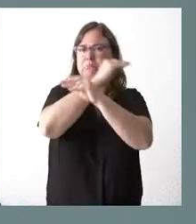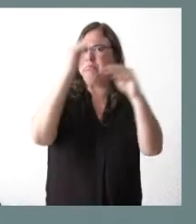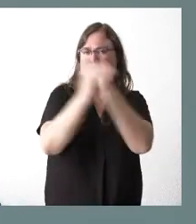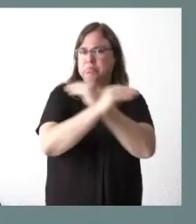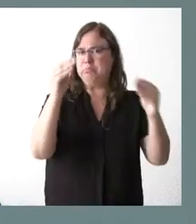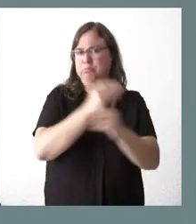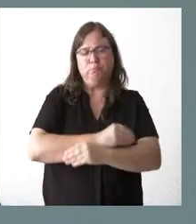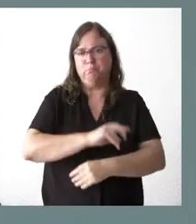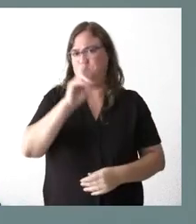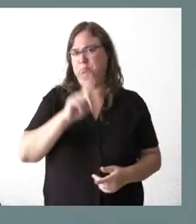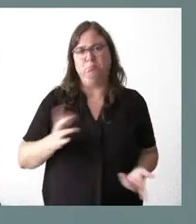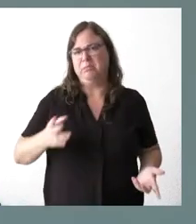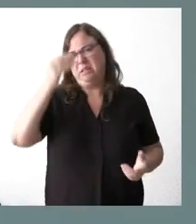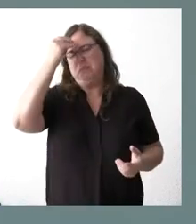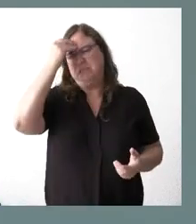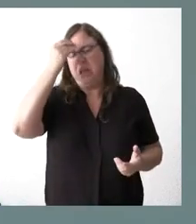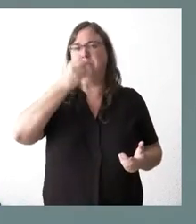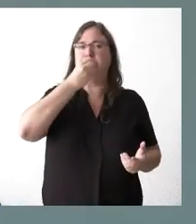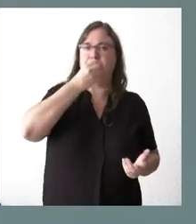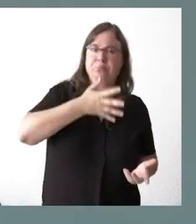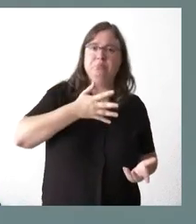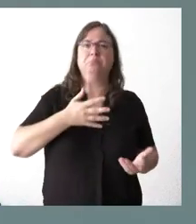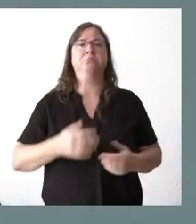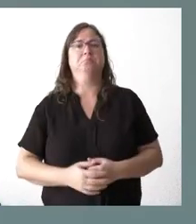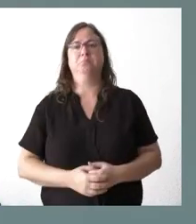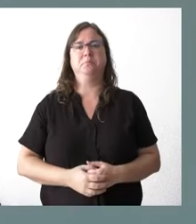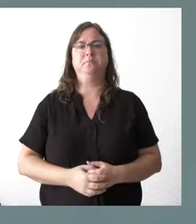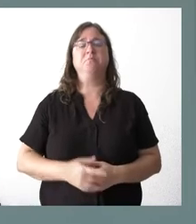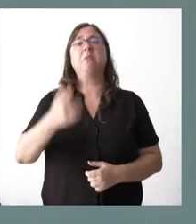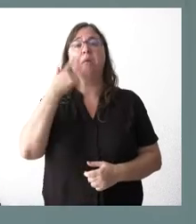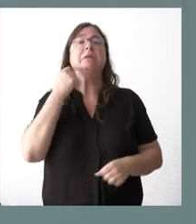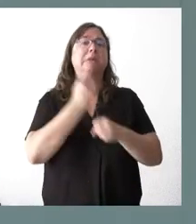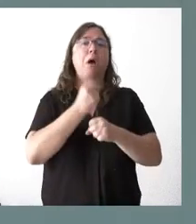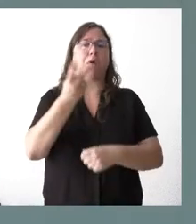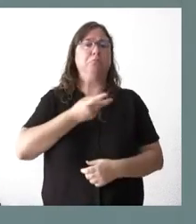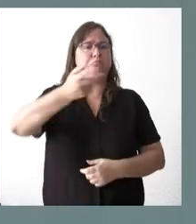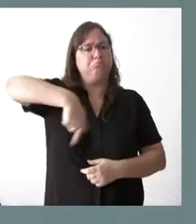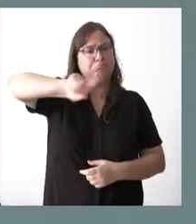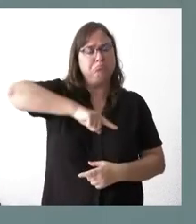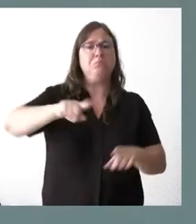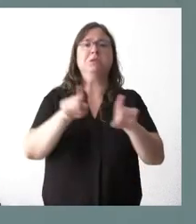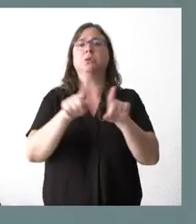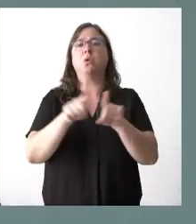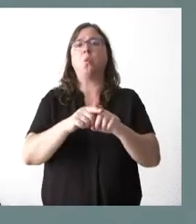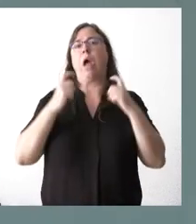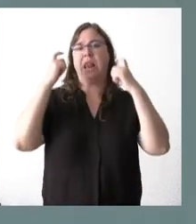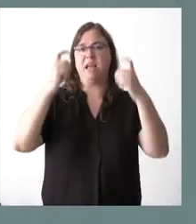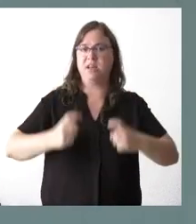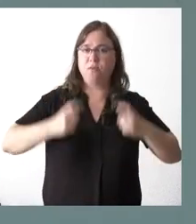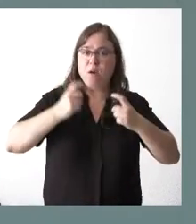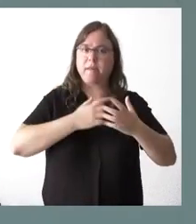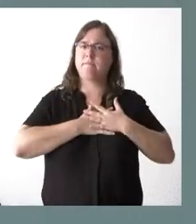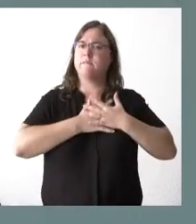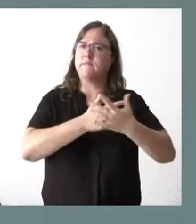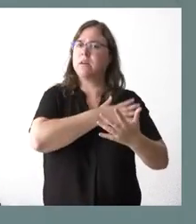la acción de Gobierno pensando en cómo tiene que ser el contenido de estos presupuestos. Vamos a trabajar desde el máximo esfuerzo, desde la máxima voluntad de